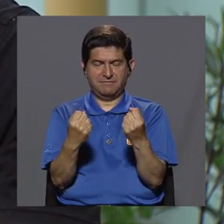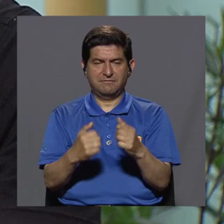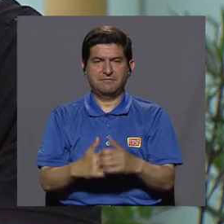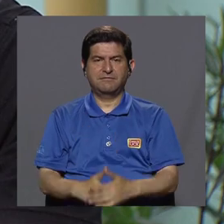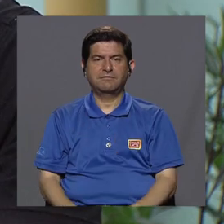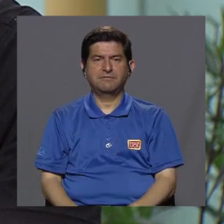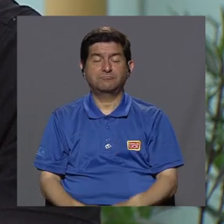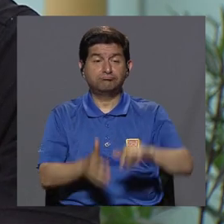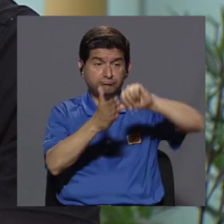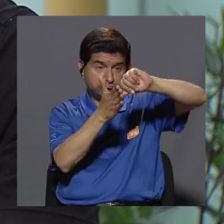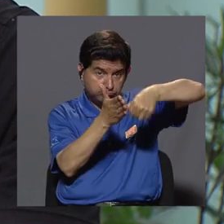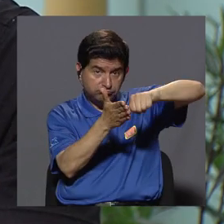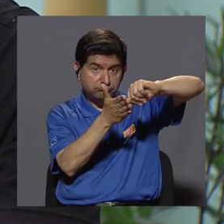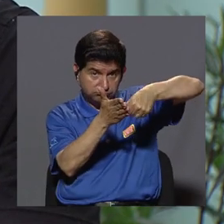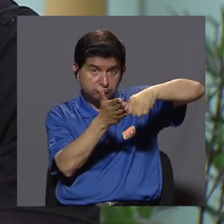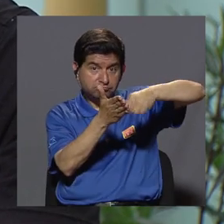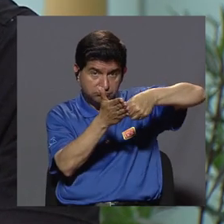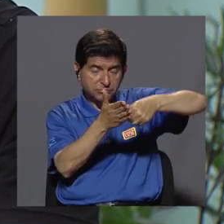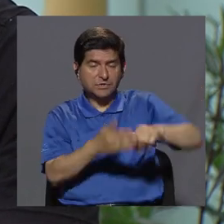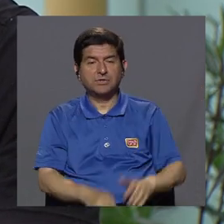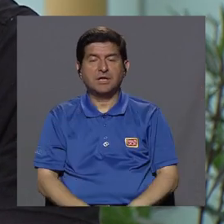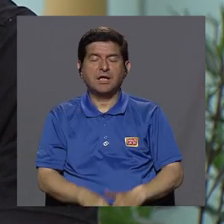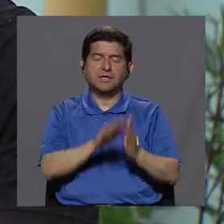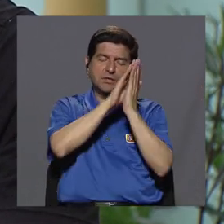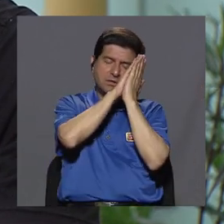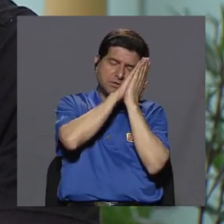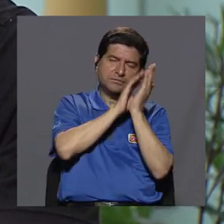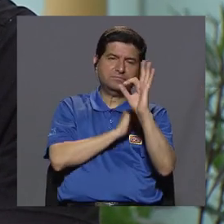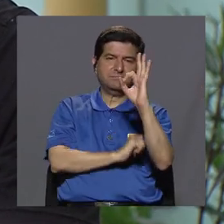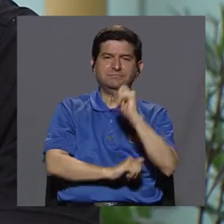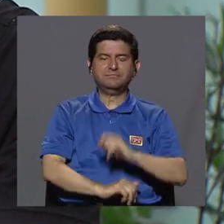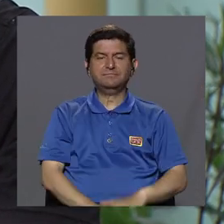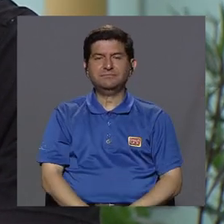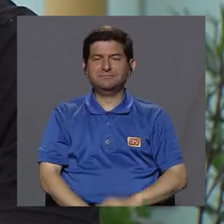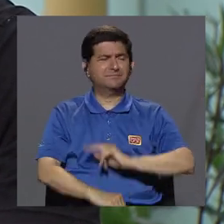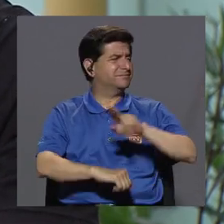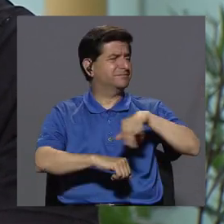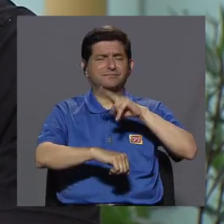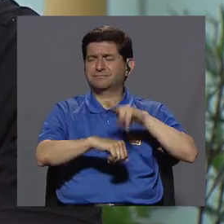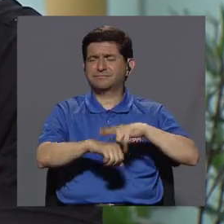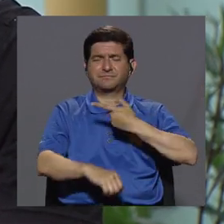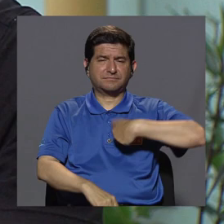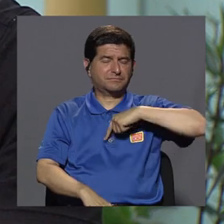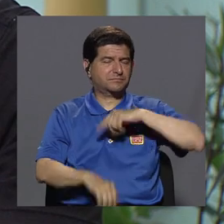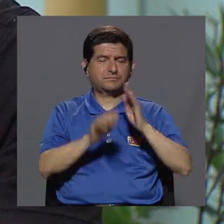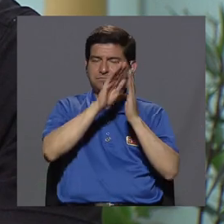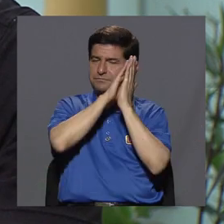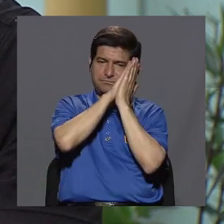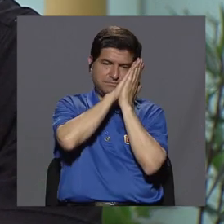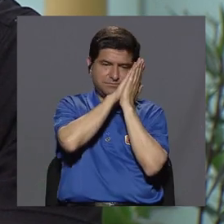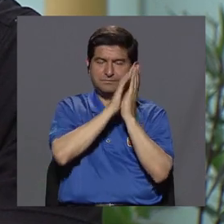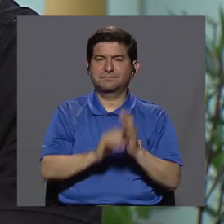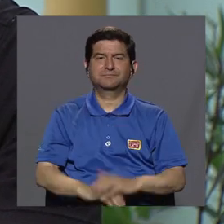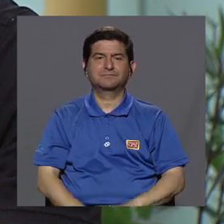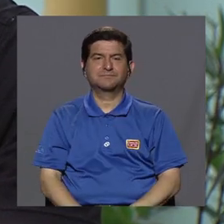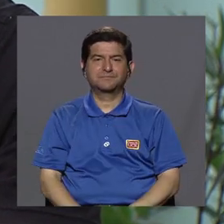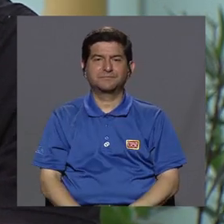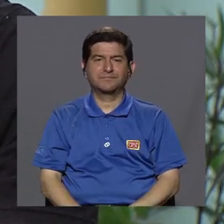enfatizar en la higiene del sueño. No es normal que nosotros no estemos durmiendo.